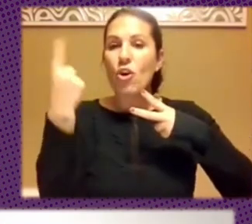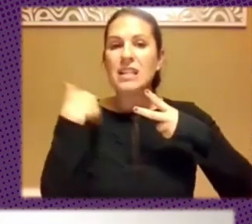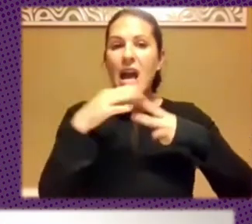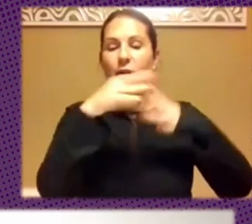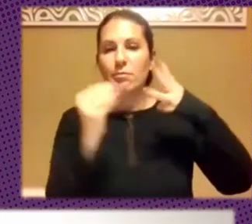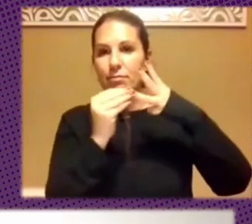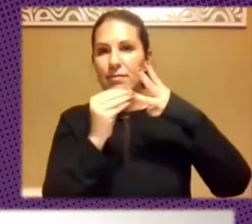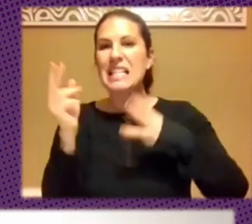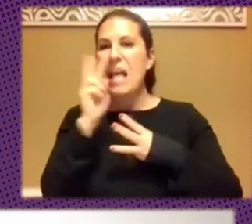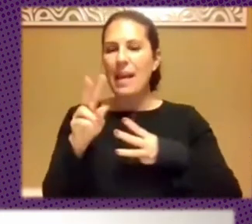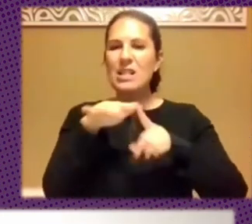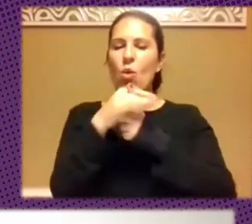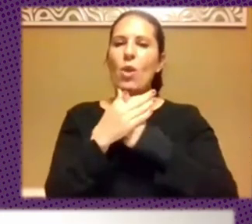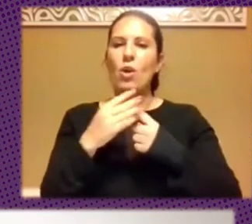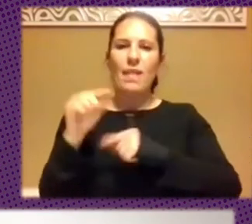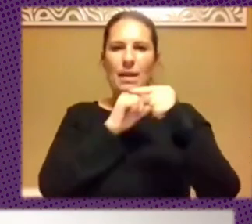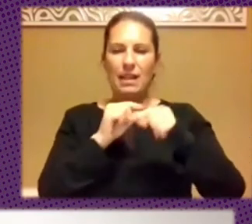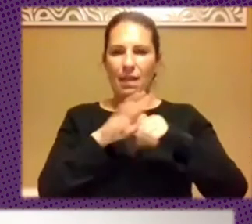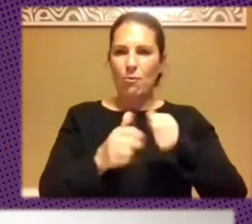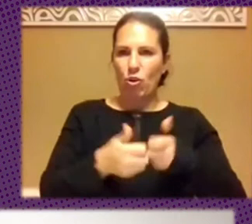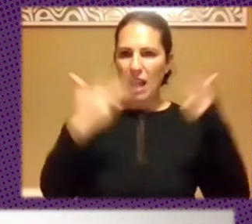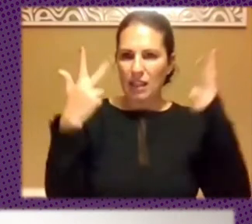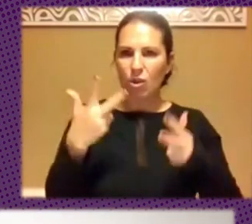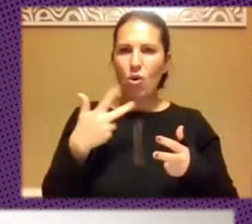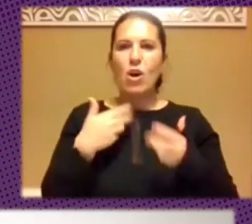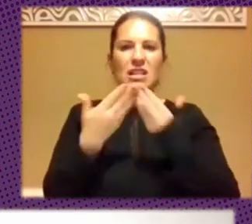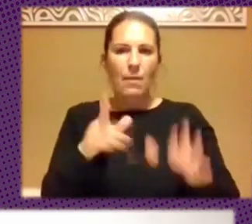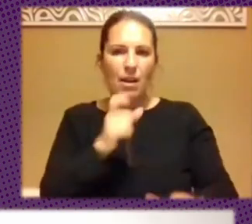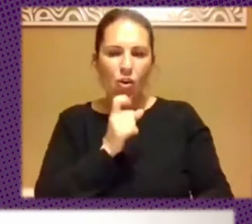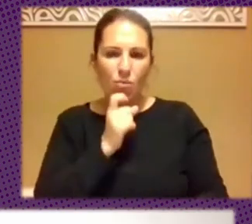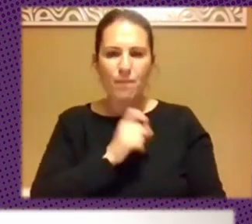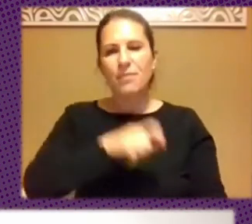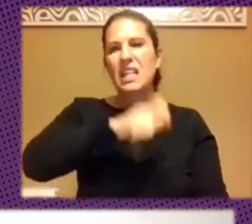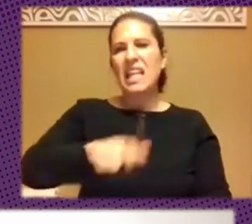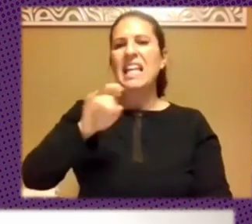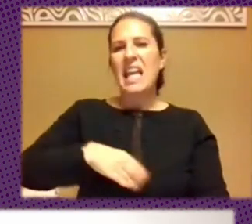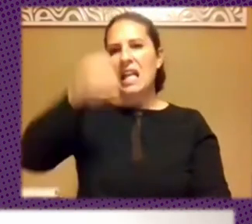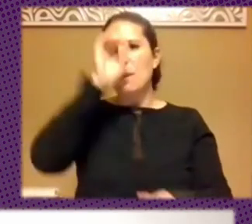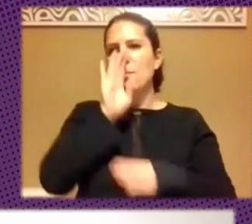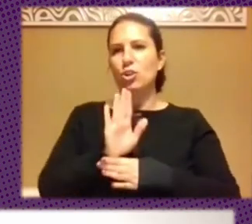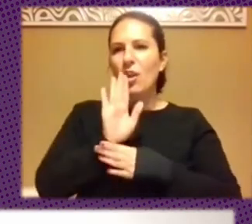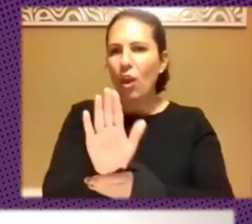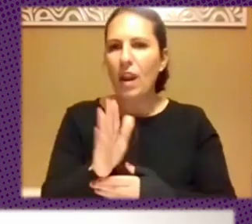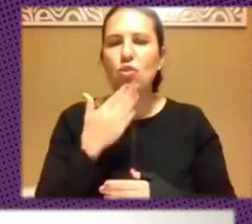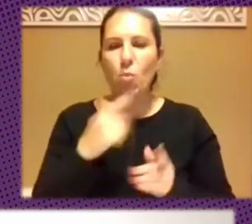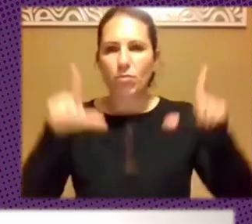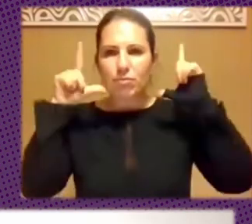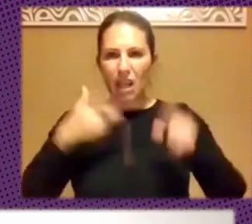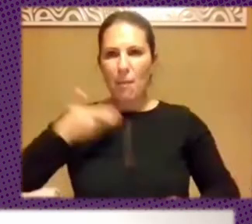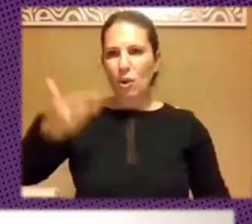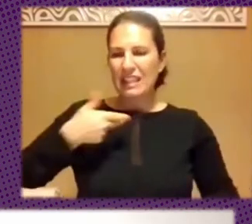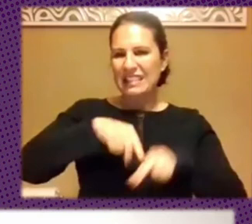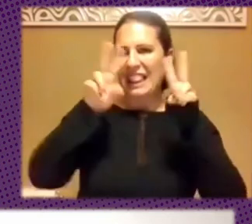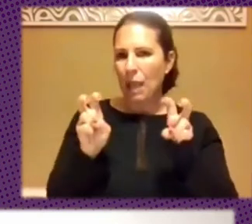democrático, cómo pudo abrirse, cuáles son los actores que se posicionaron como actores importantes que van a tener